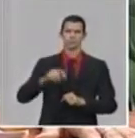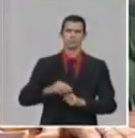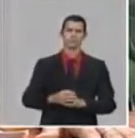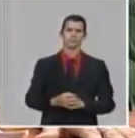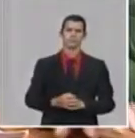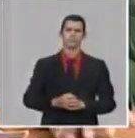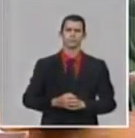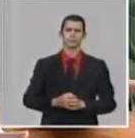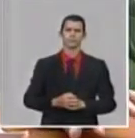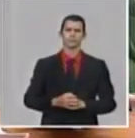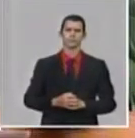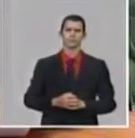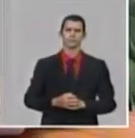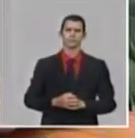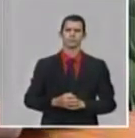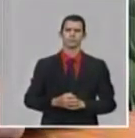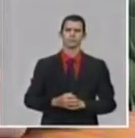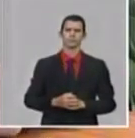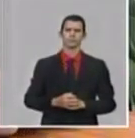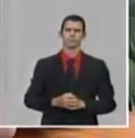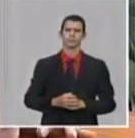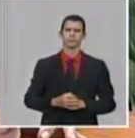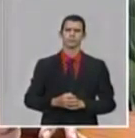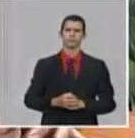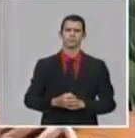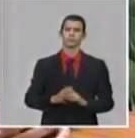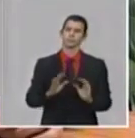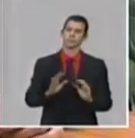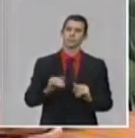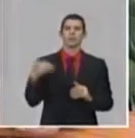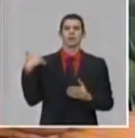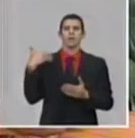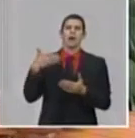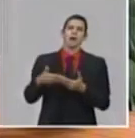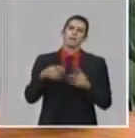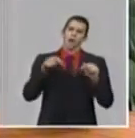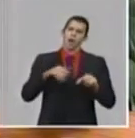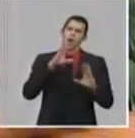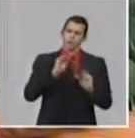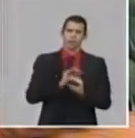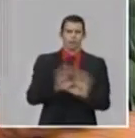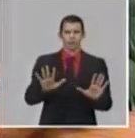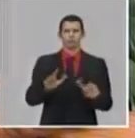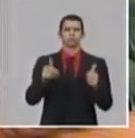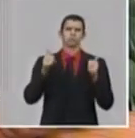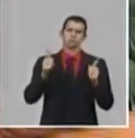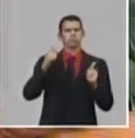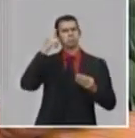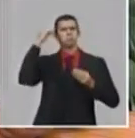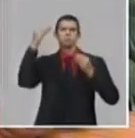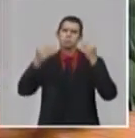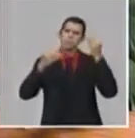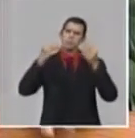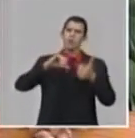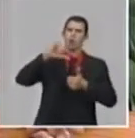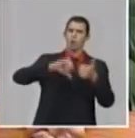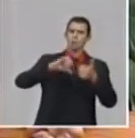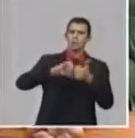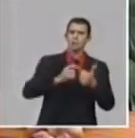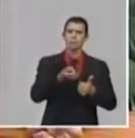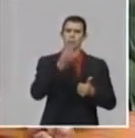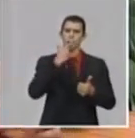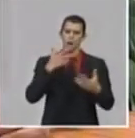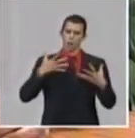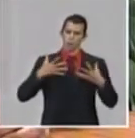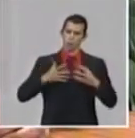utilizado, en estos momentos, los resultados son alentadores, porque tenemos que ser consecuentes con nuestro papel como